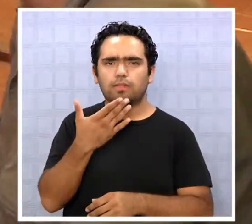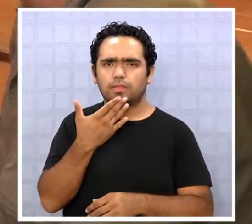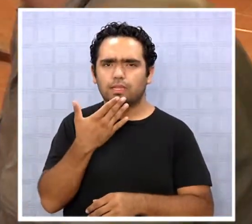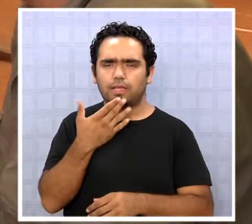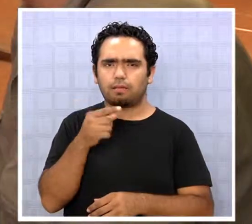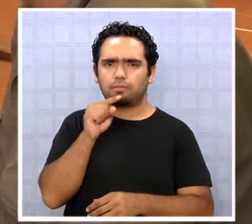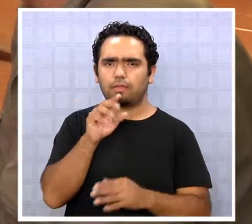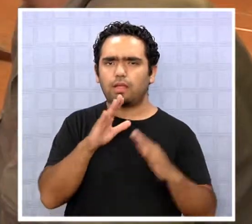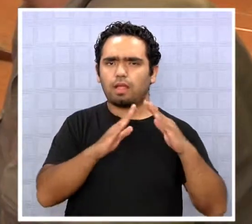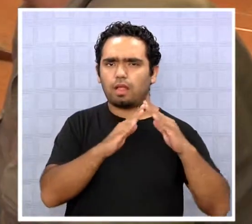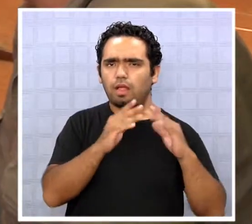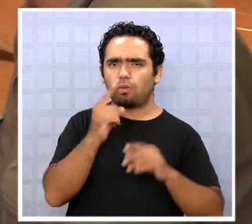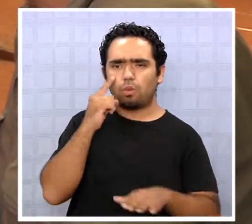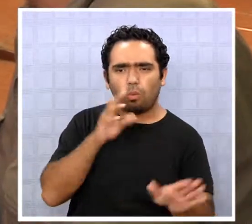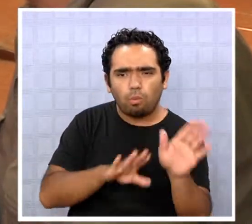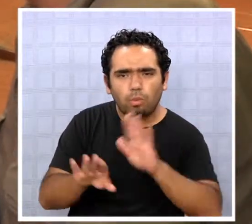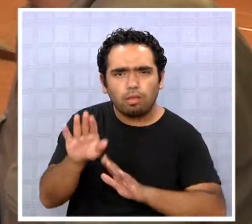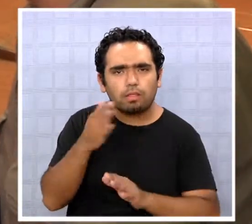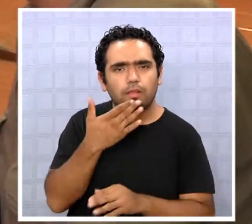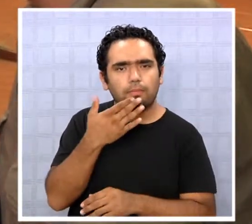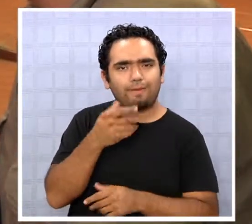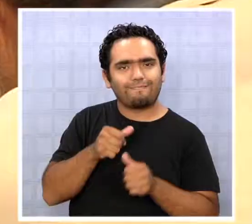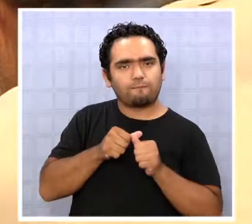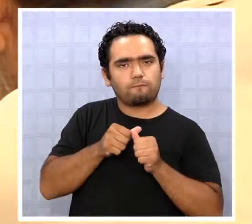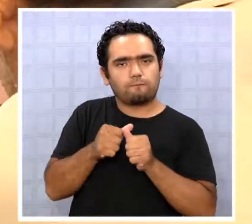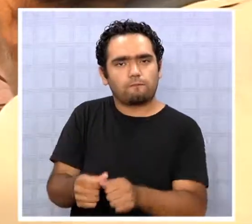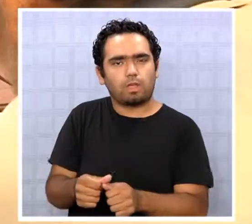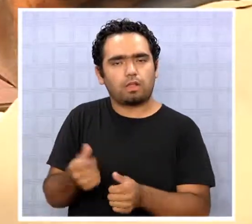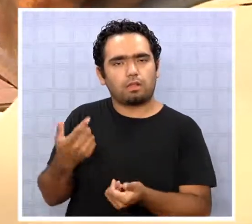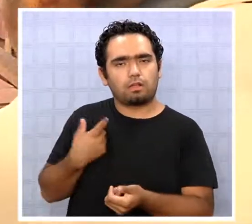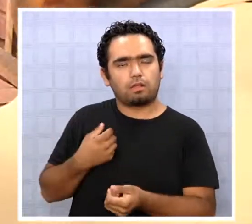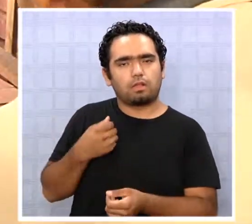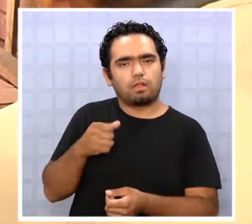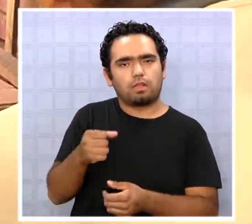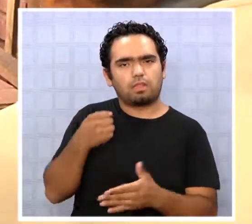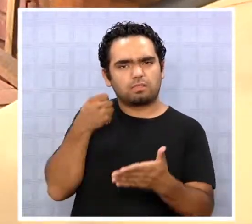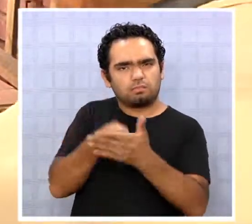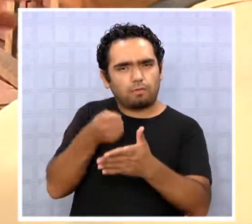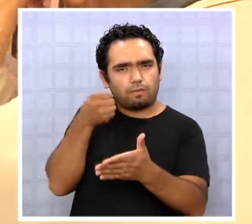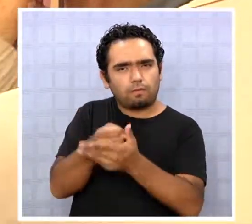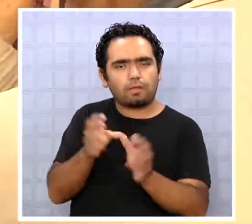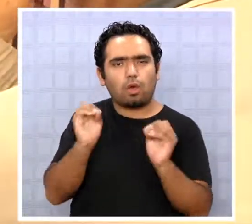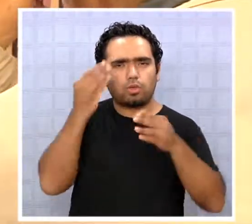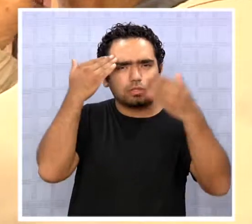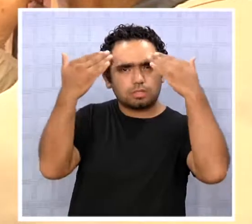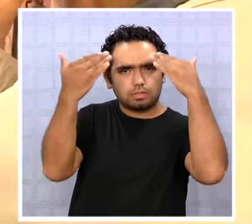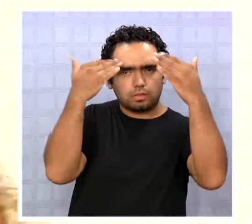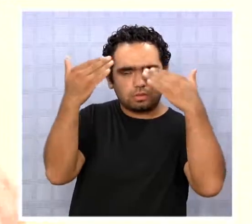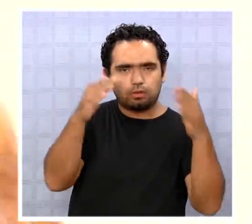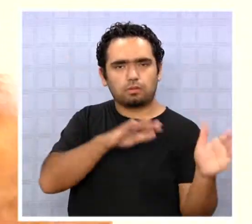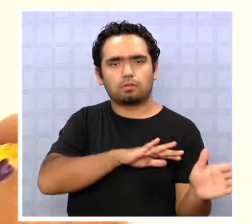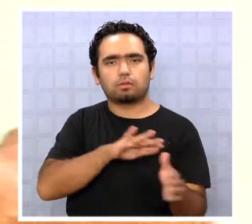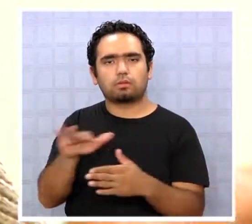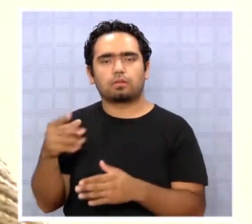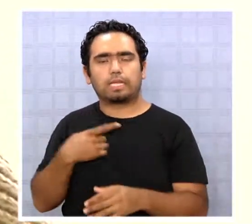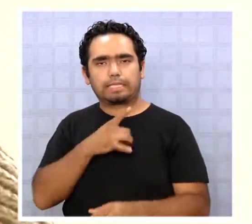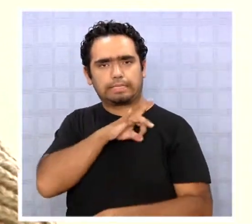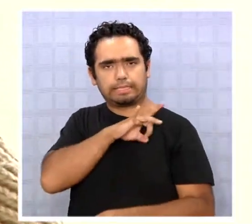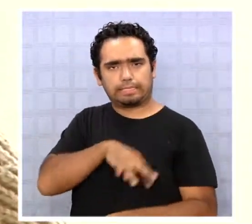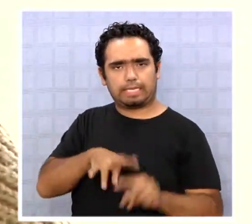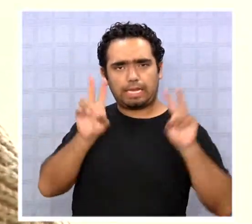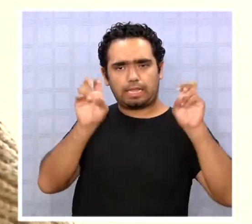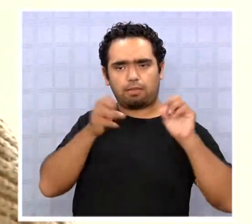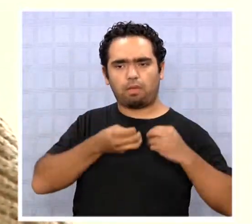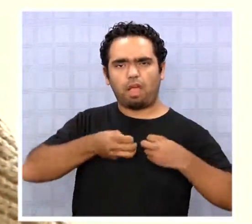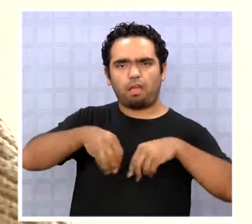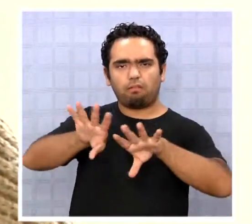violencia física y psicológica contra ellos sin que nadie haga nada. Lamentablemente en Chile el tema del abandono es muy